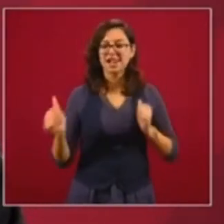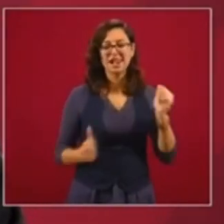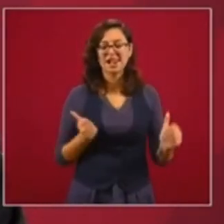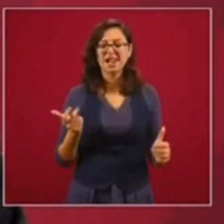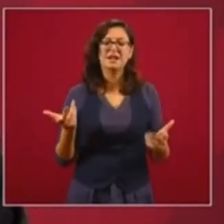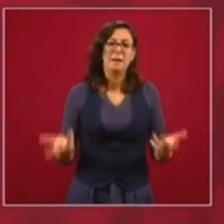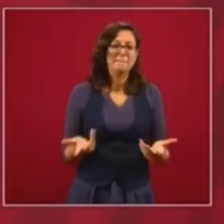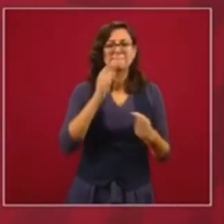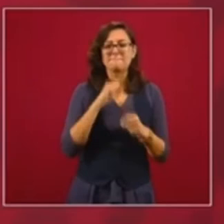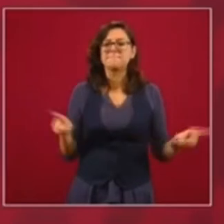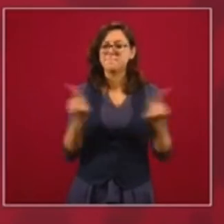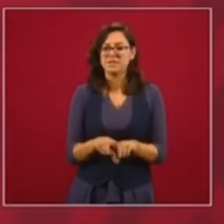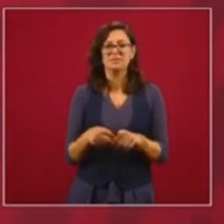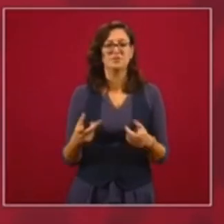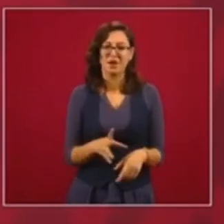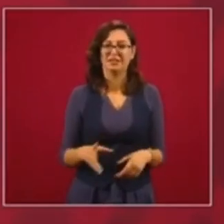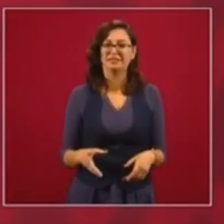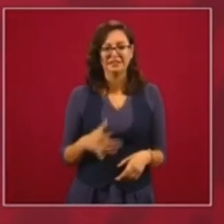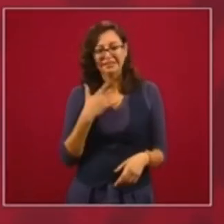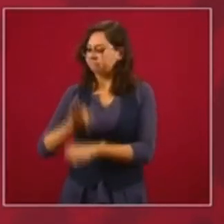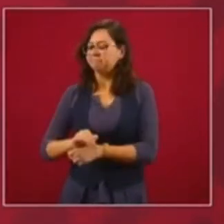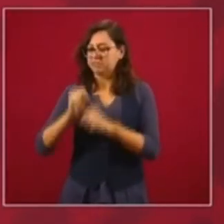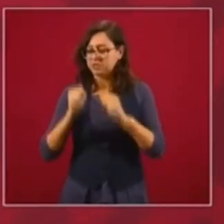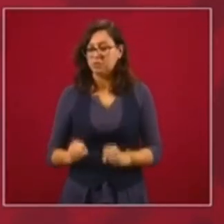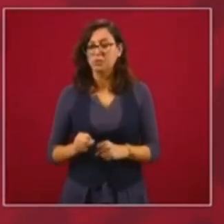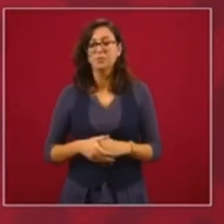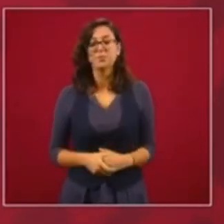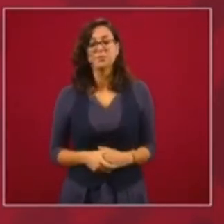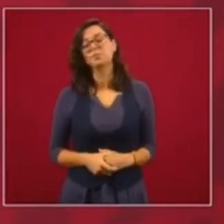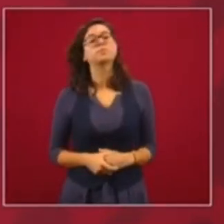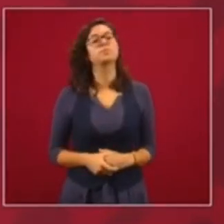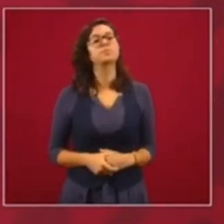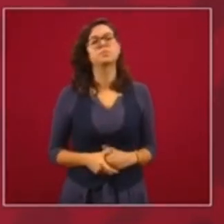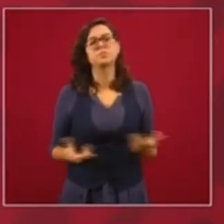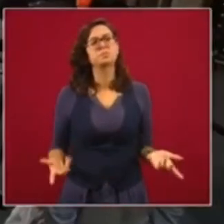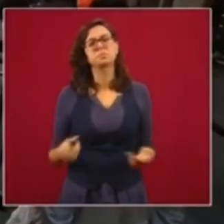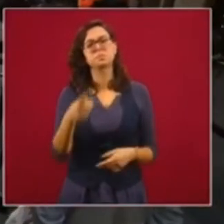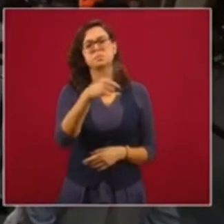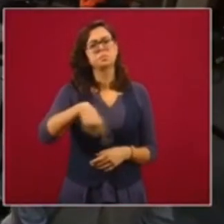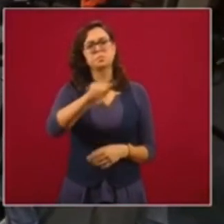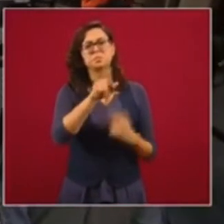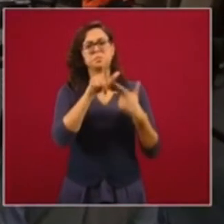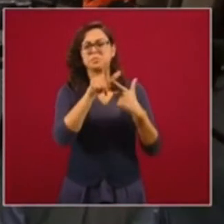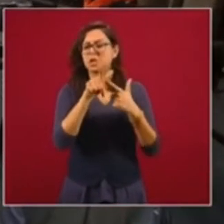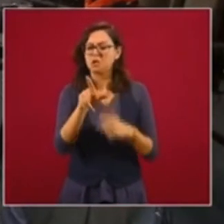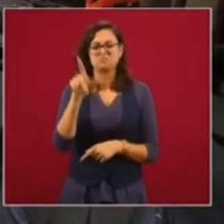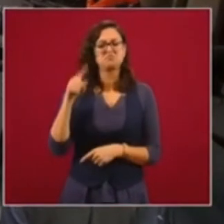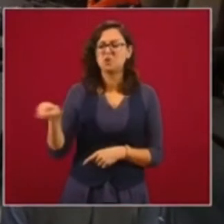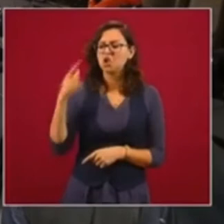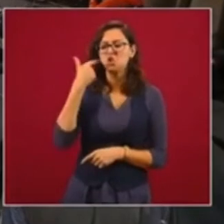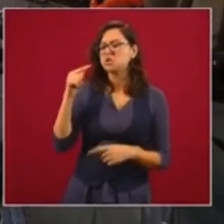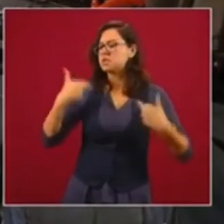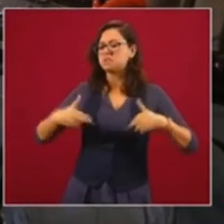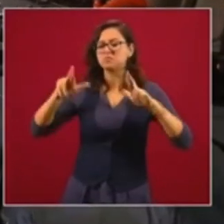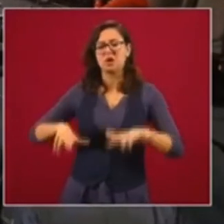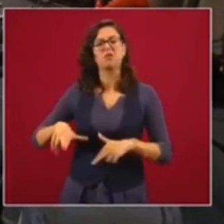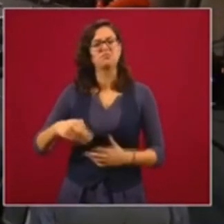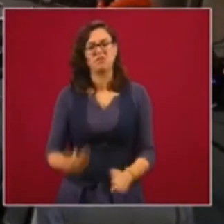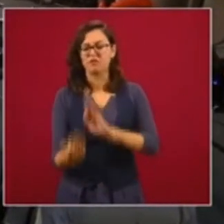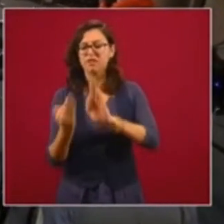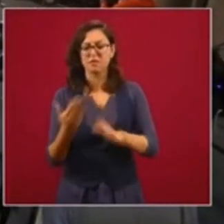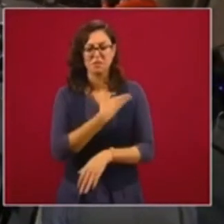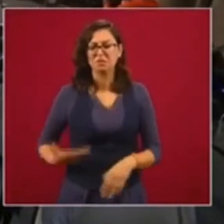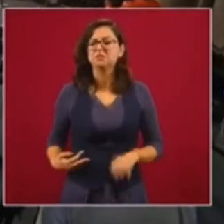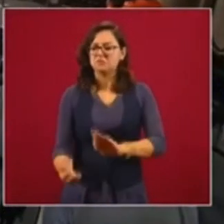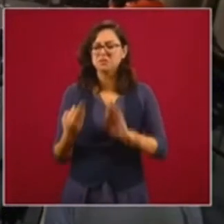que siempre se aprovechan de la ocasión. Si ellos insisten, presidente, en que tienen que hablar con usted, ¿qué se haría en ese caso?